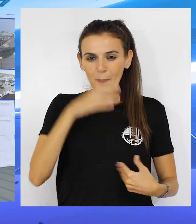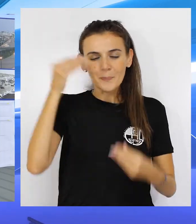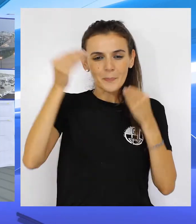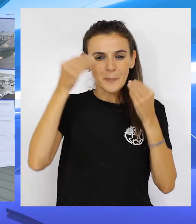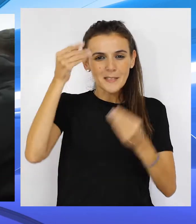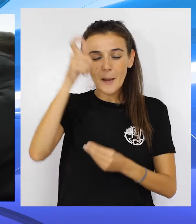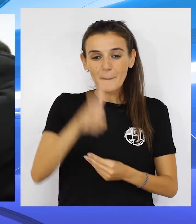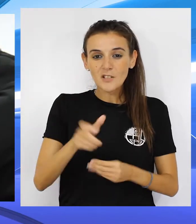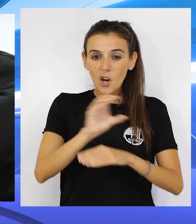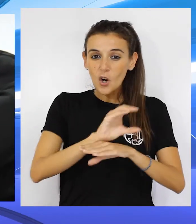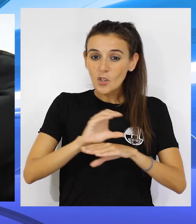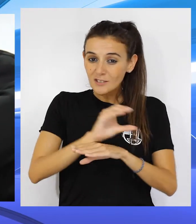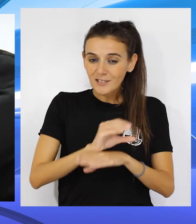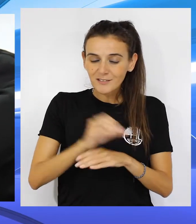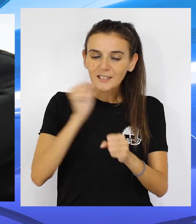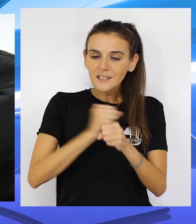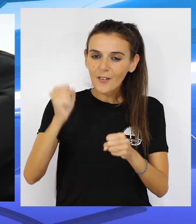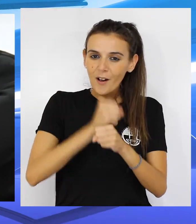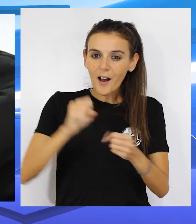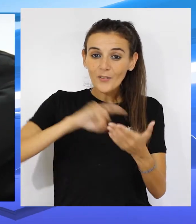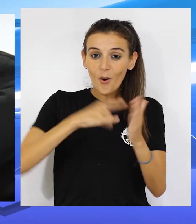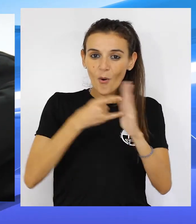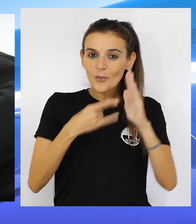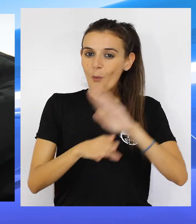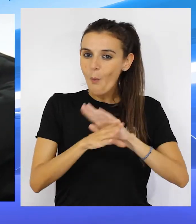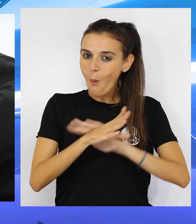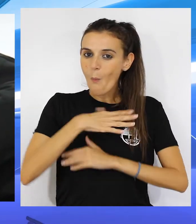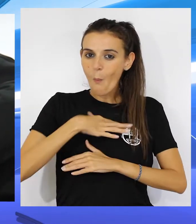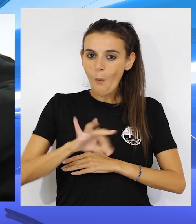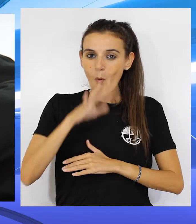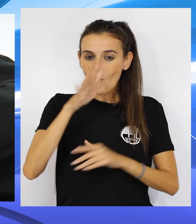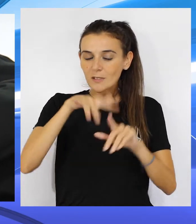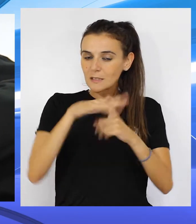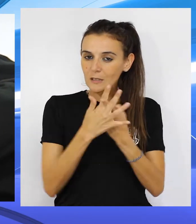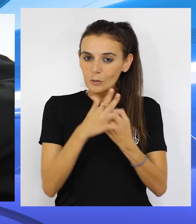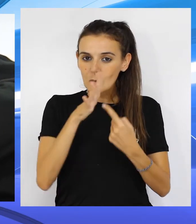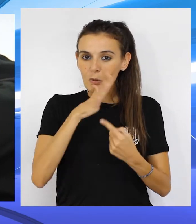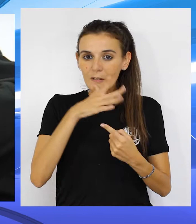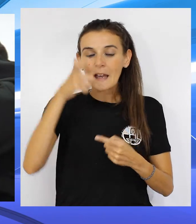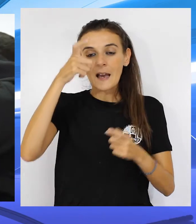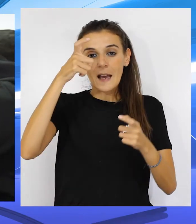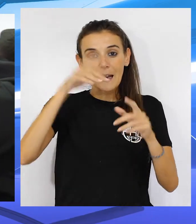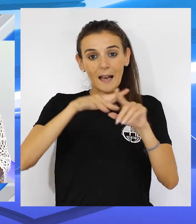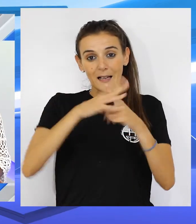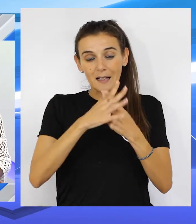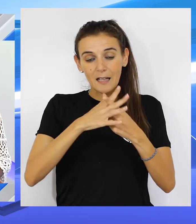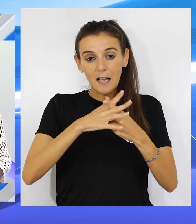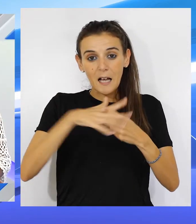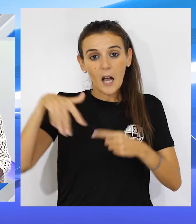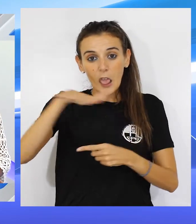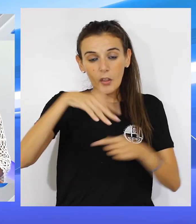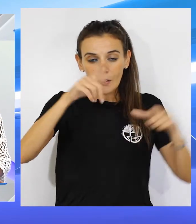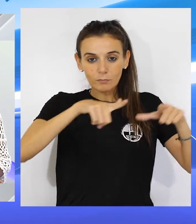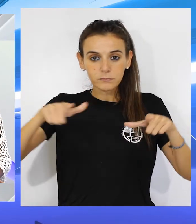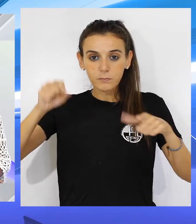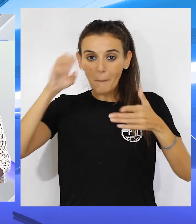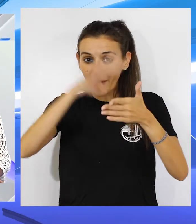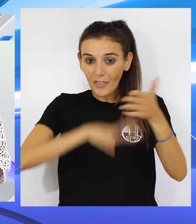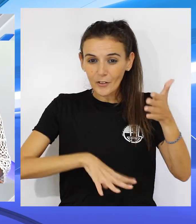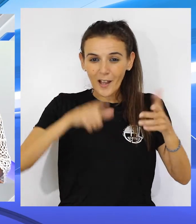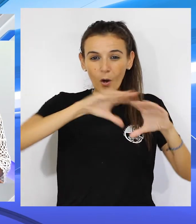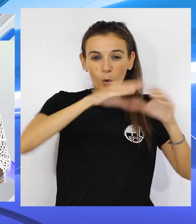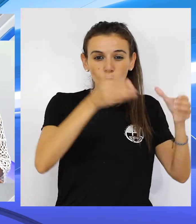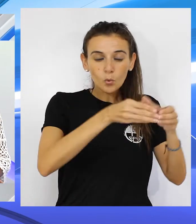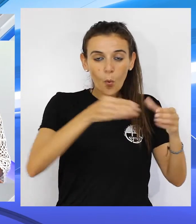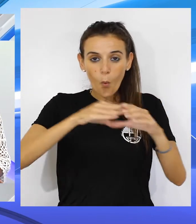incentivando la implantación de las empresas tecnológicas. Por ese motivo se traslada esta semana a la Summit de Barcelona. Allí vamos a tener a